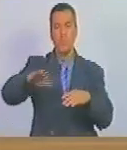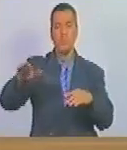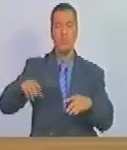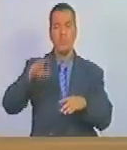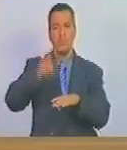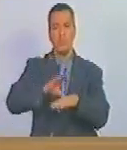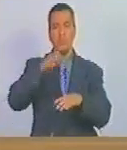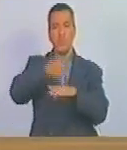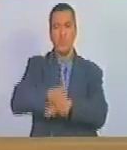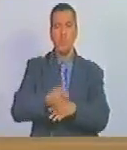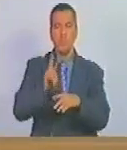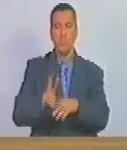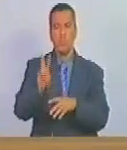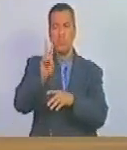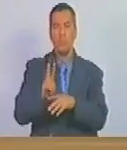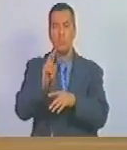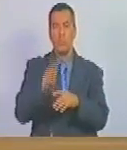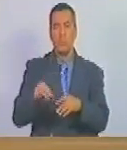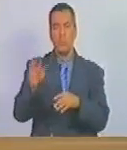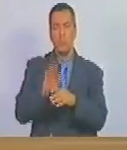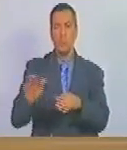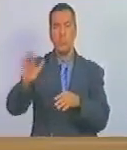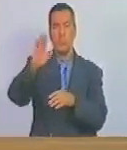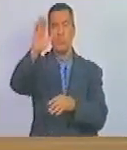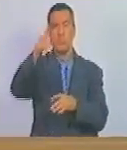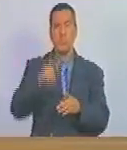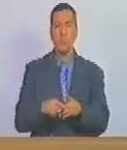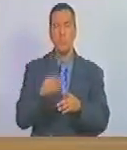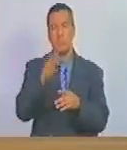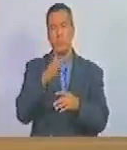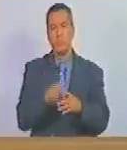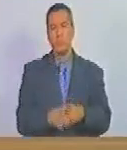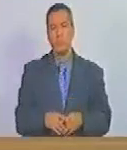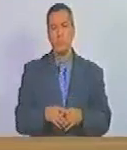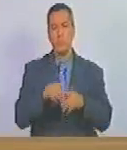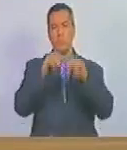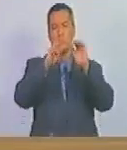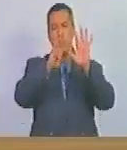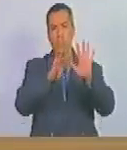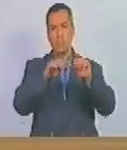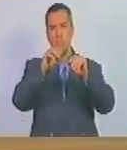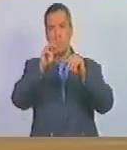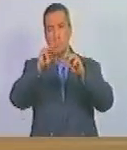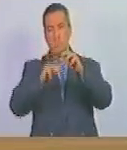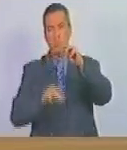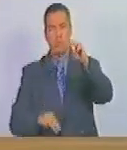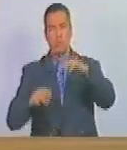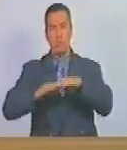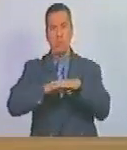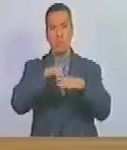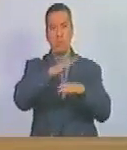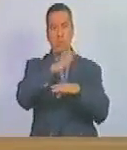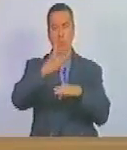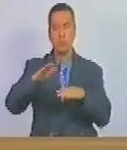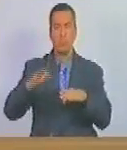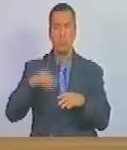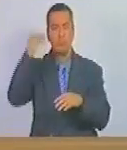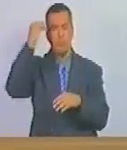situada dentro del valle montañoso en una altitud promedio de 900 metros sobre el nivel del mar